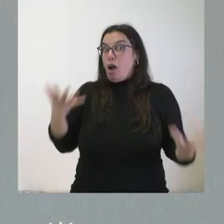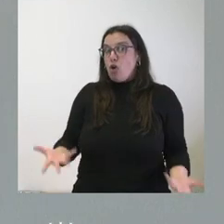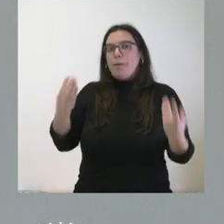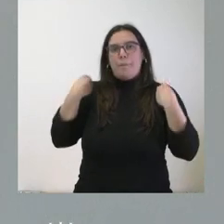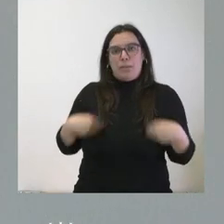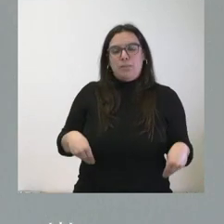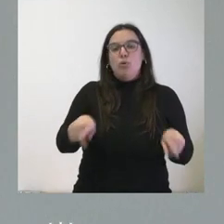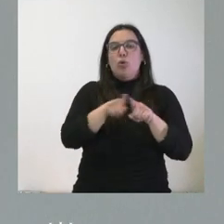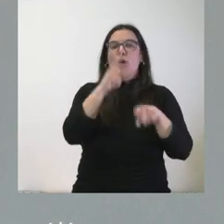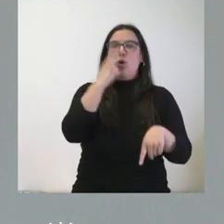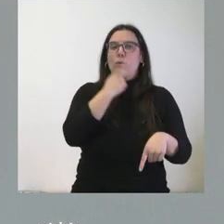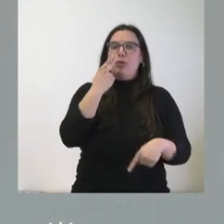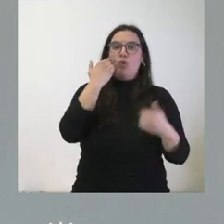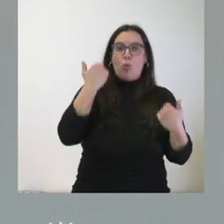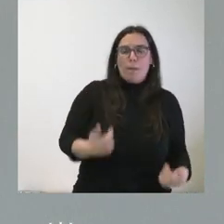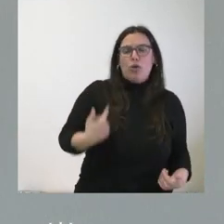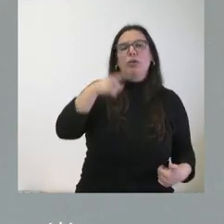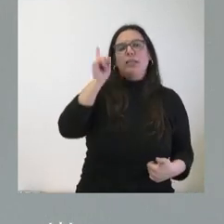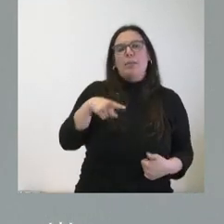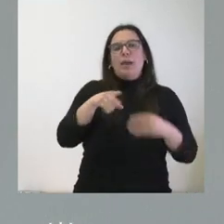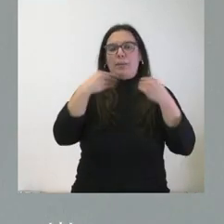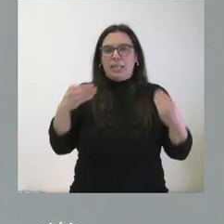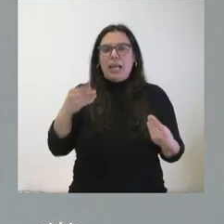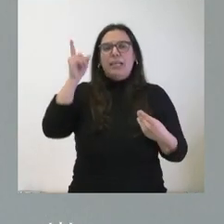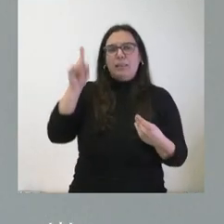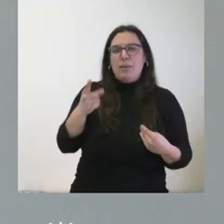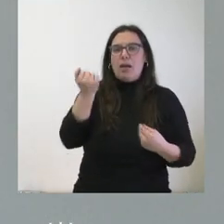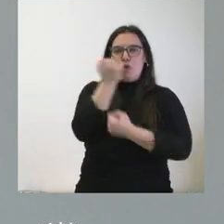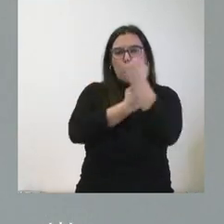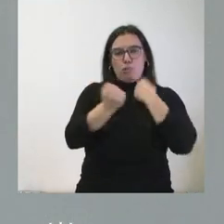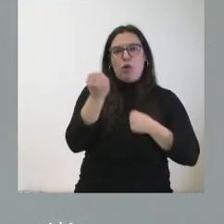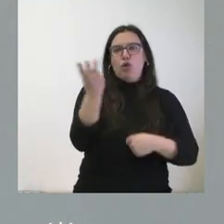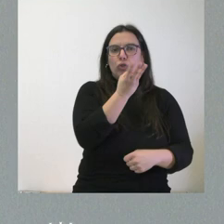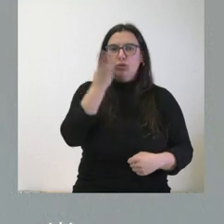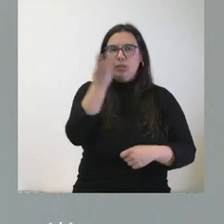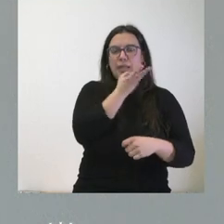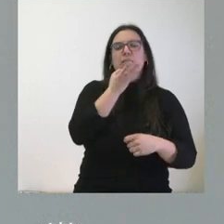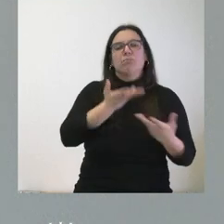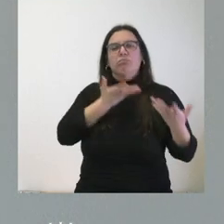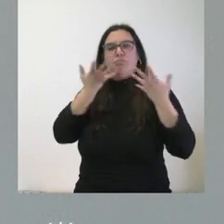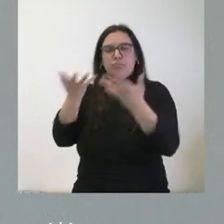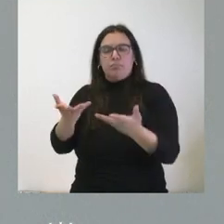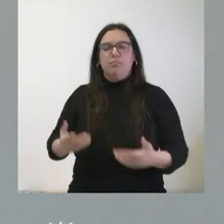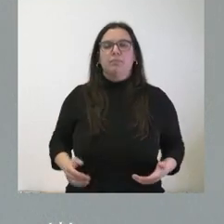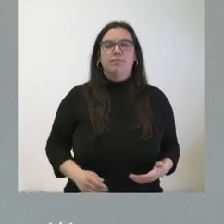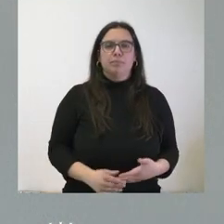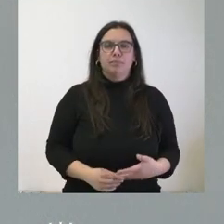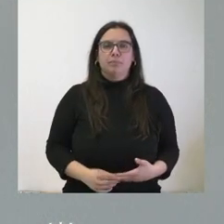allá de ese compromiso humano está en el compromiso material y en el compromiso económico que hoy les señalamos.